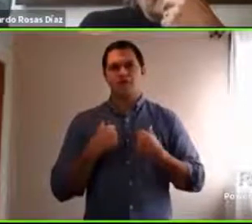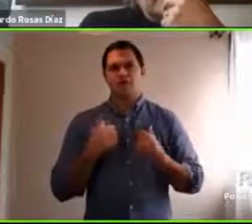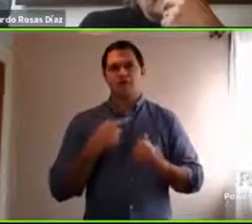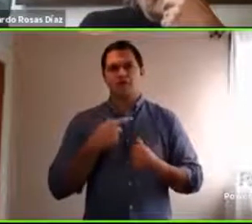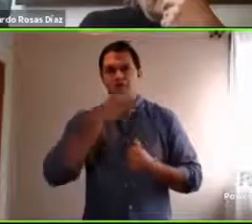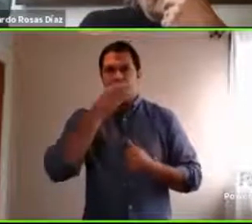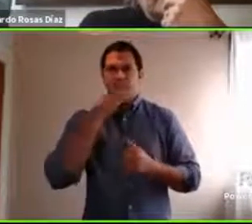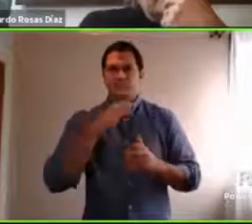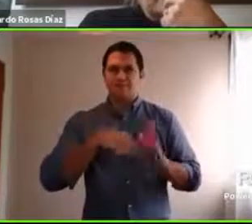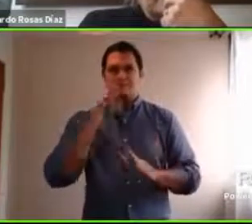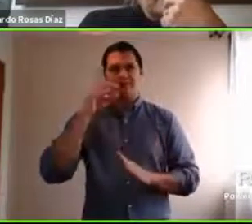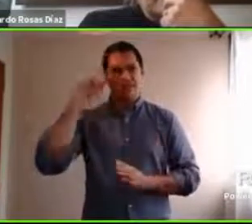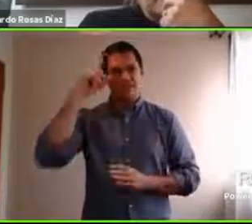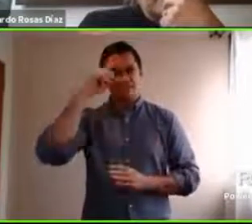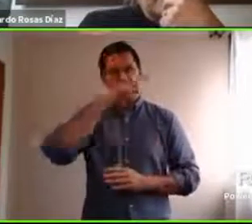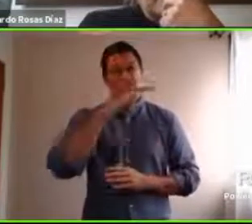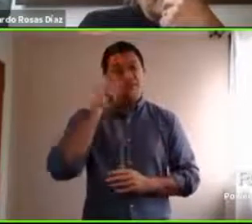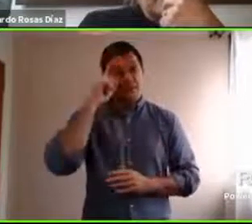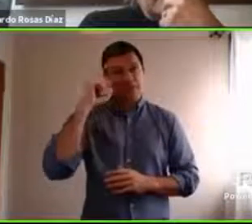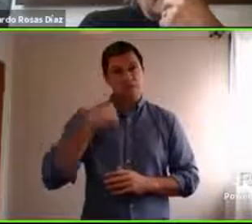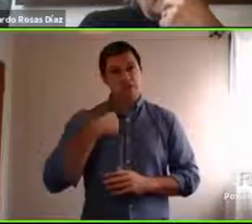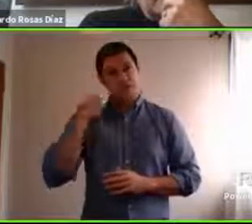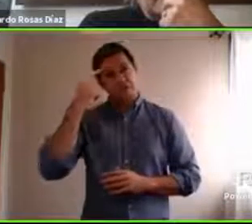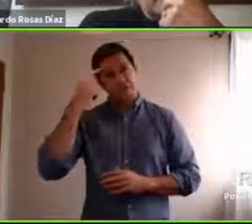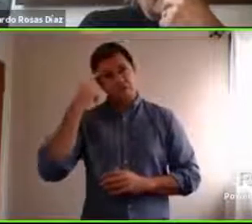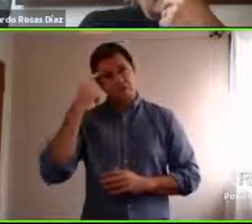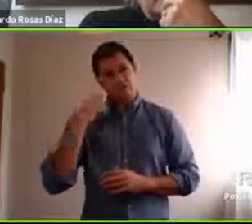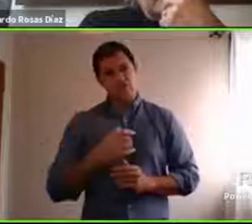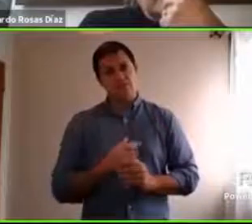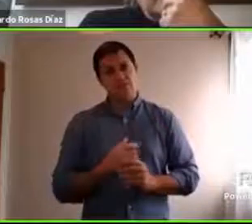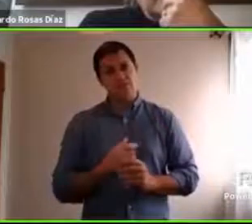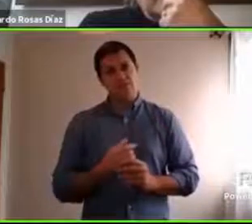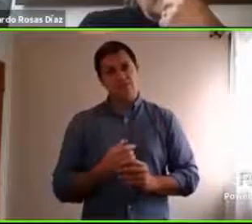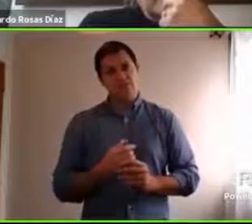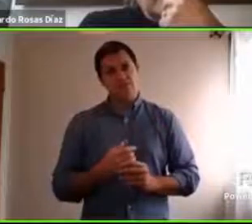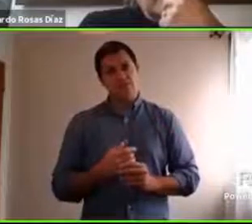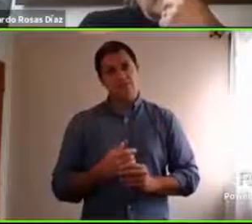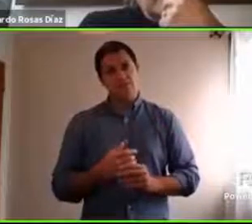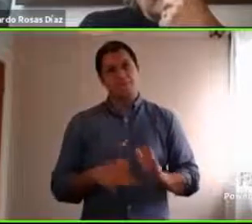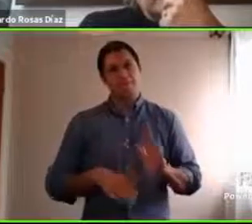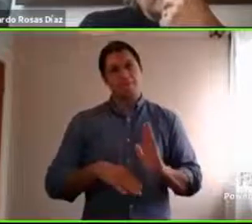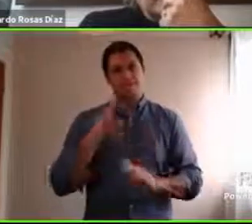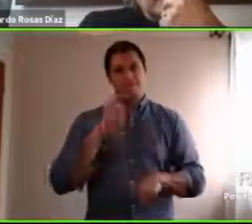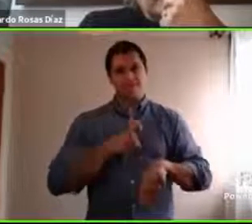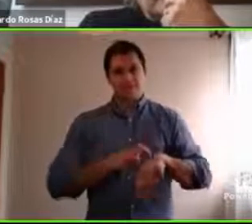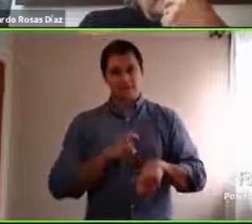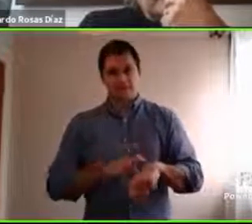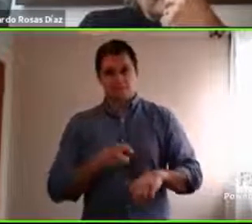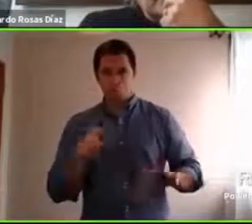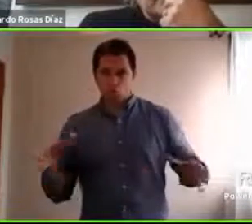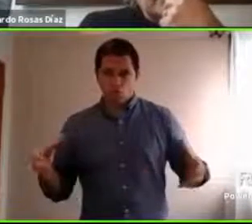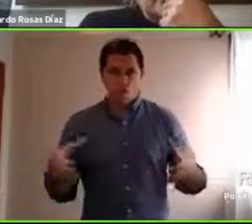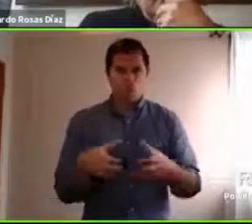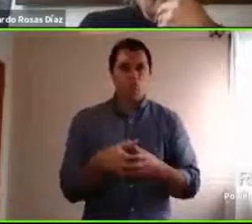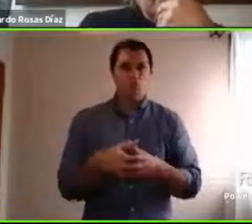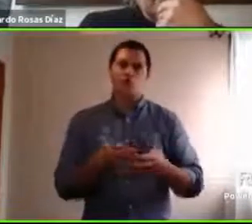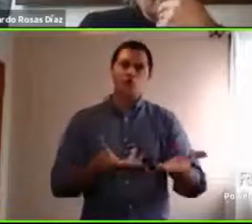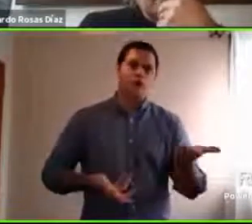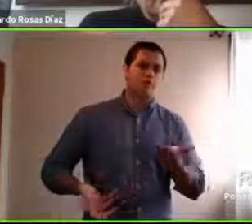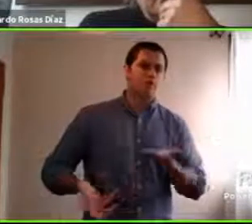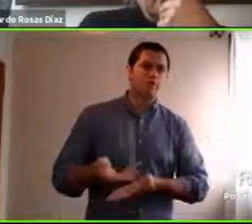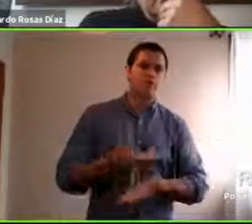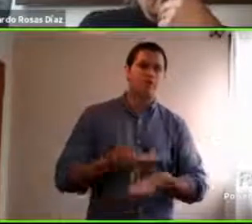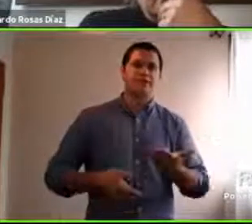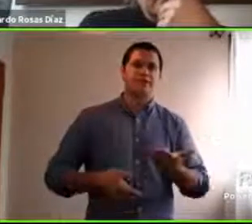difícil pero creo que esto de poder estar más tiempo juntos y poder compartir más cosas de lo que estábamos